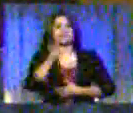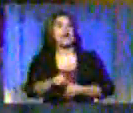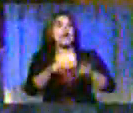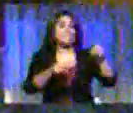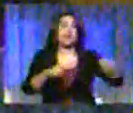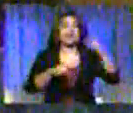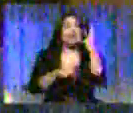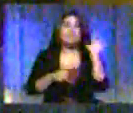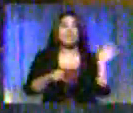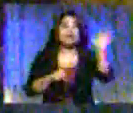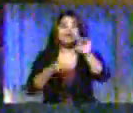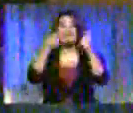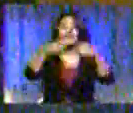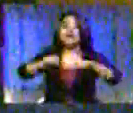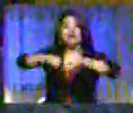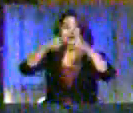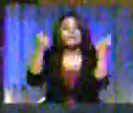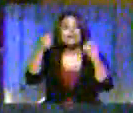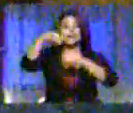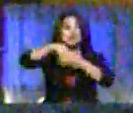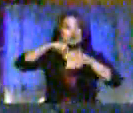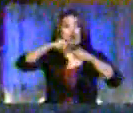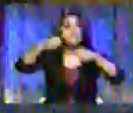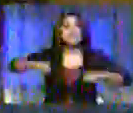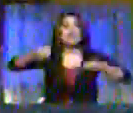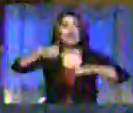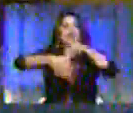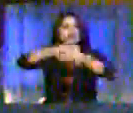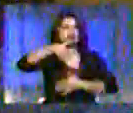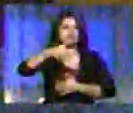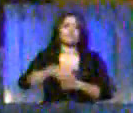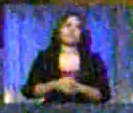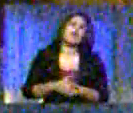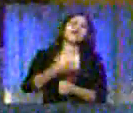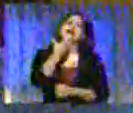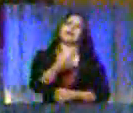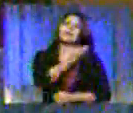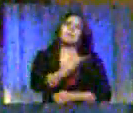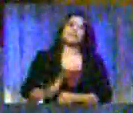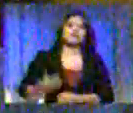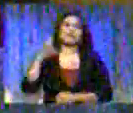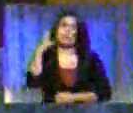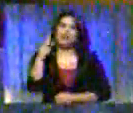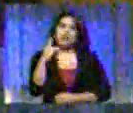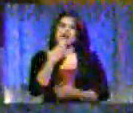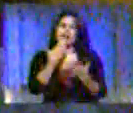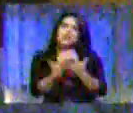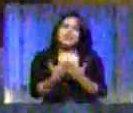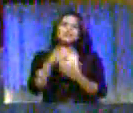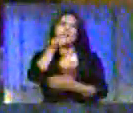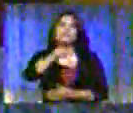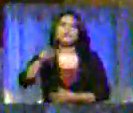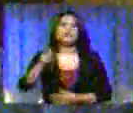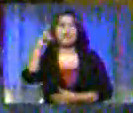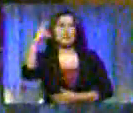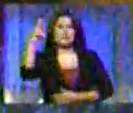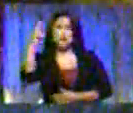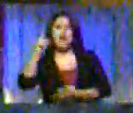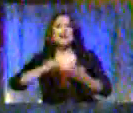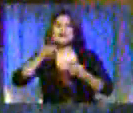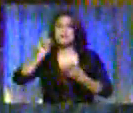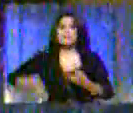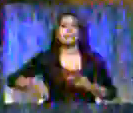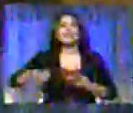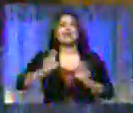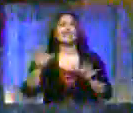pretende destruirlo desde adentro. Y le doy las gracias al presidente Tabaré Vázquez, al pueblo del Uruguay, al frente